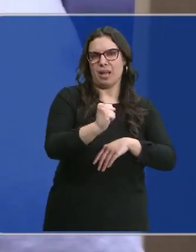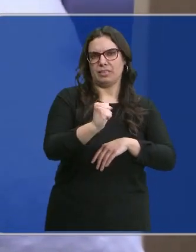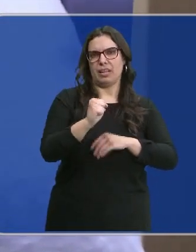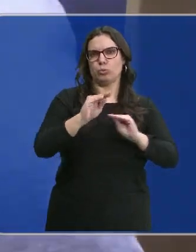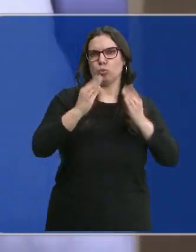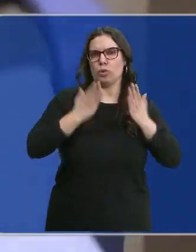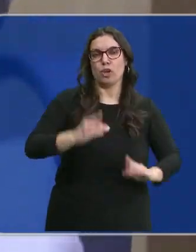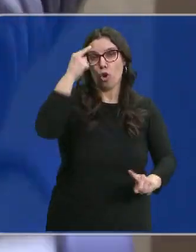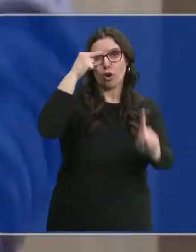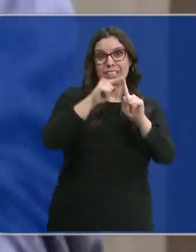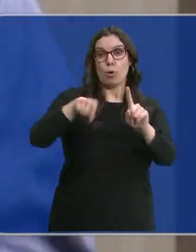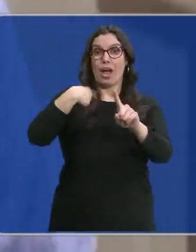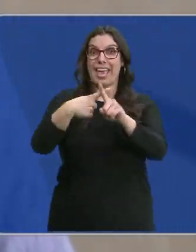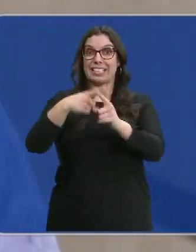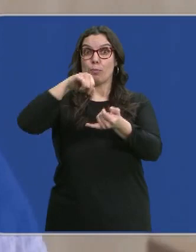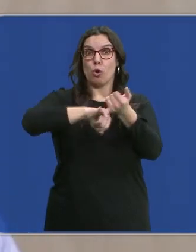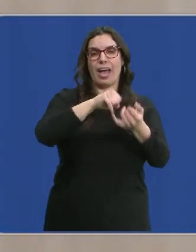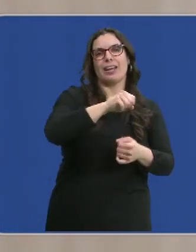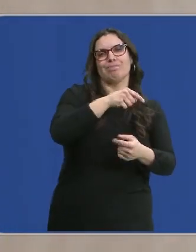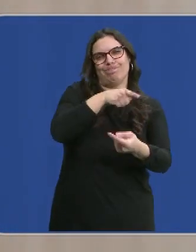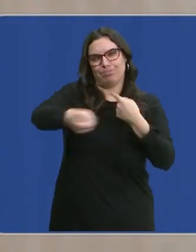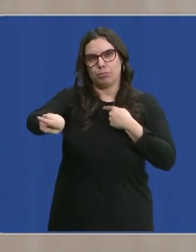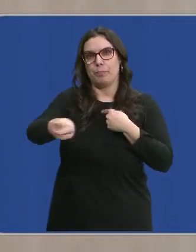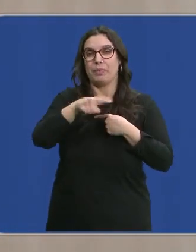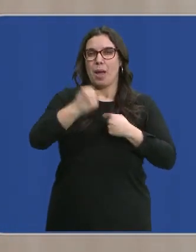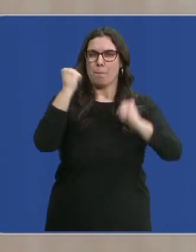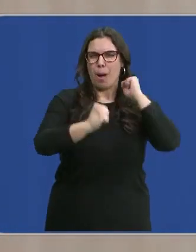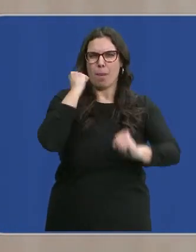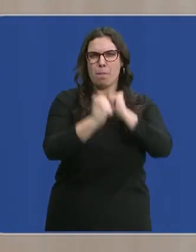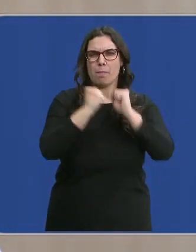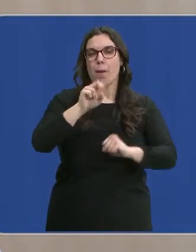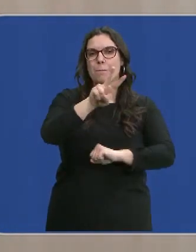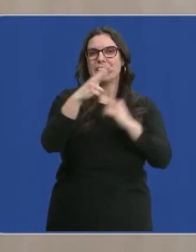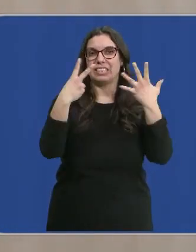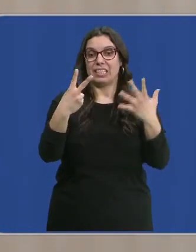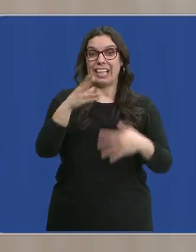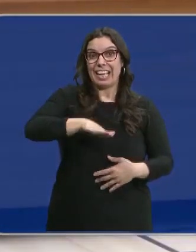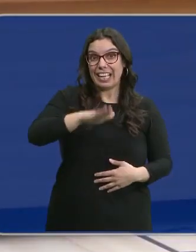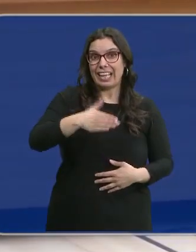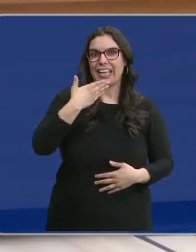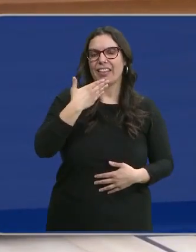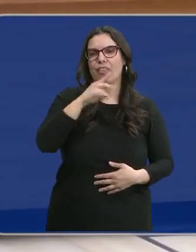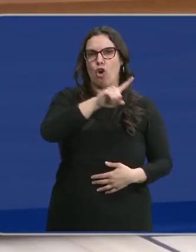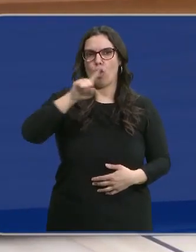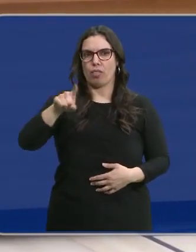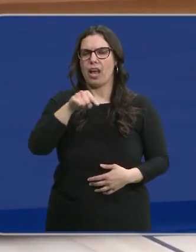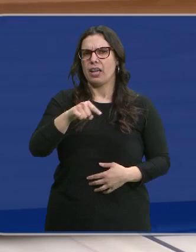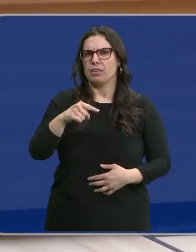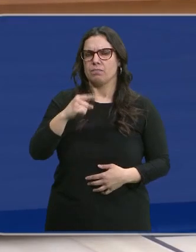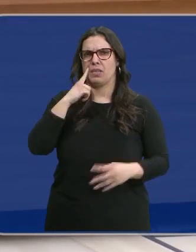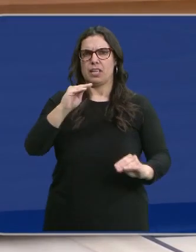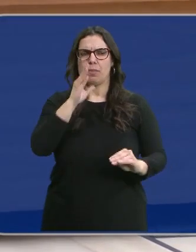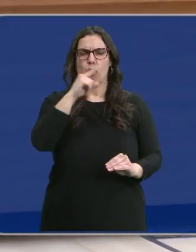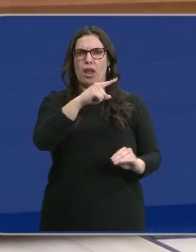propósito de hacer daño a su exmujer. Le asestó 27 puñaladas. Tenía 11 años. En la sala llamó la atención la